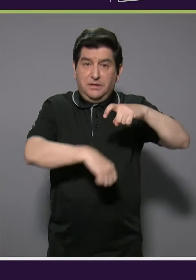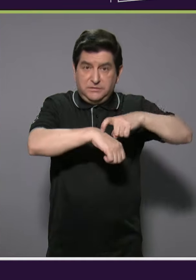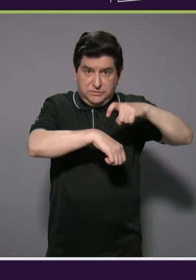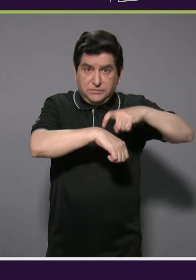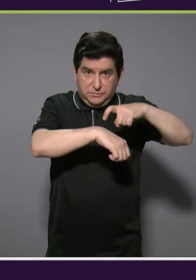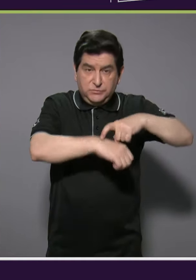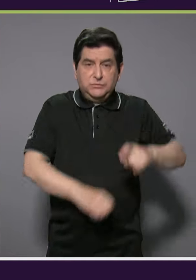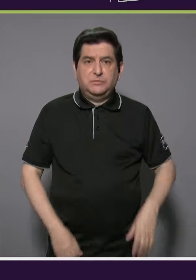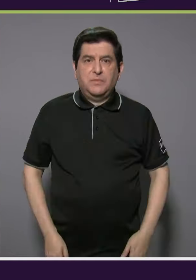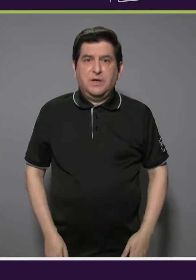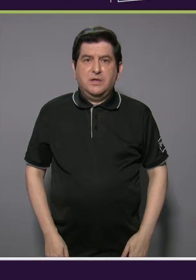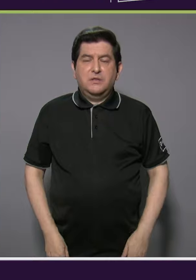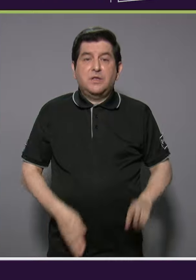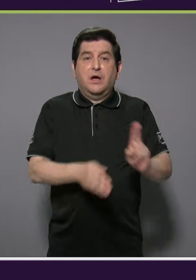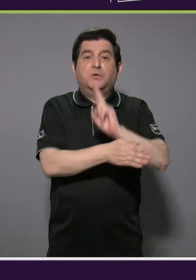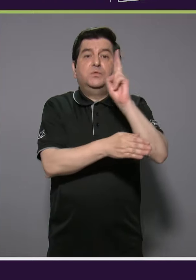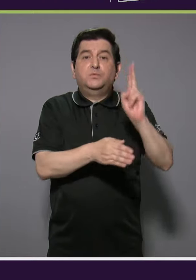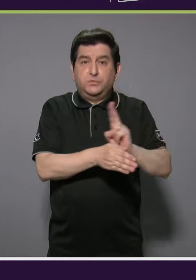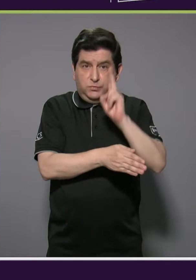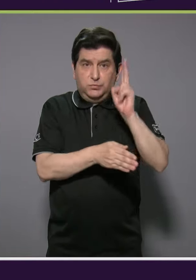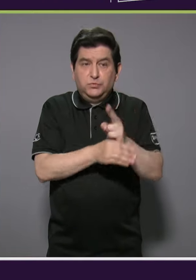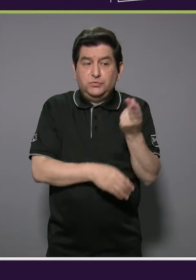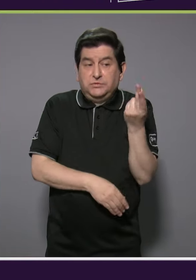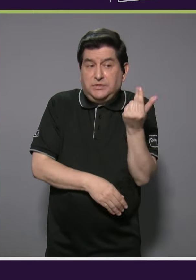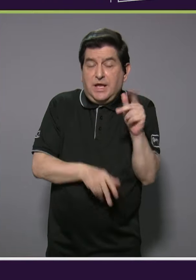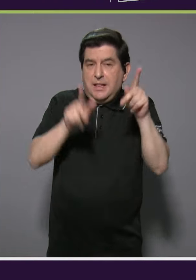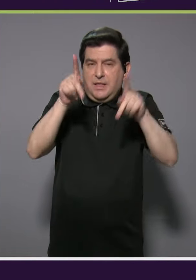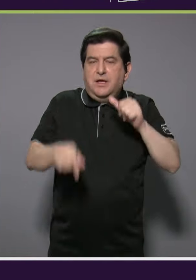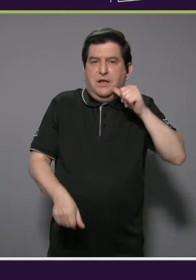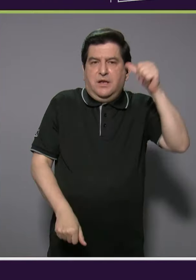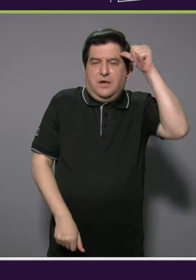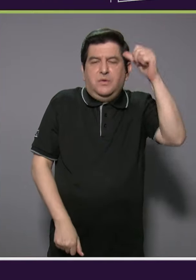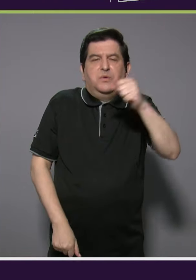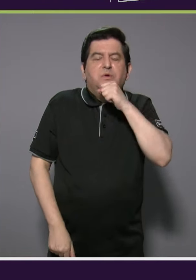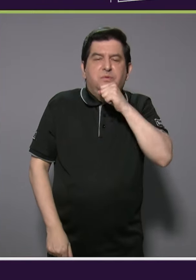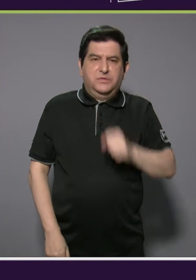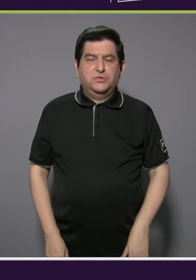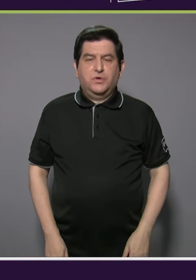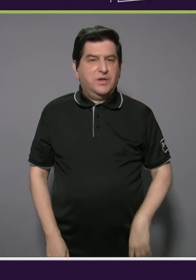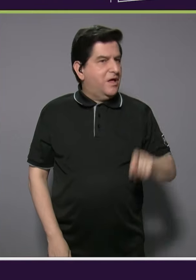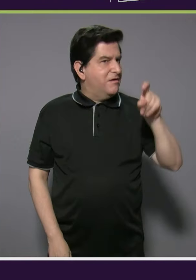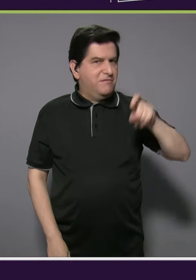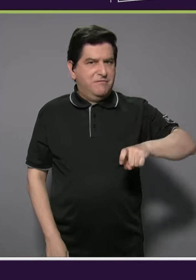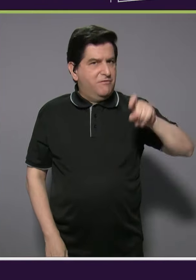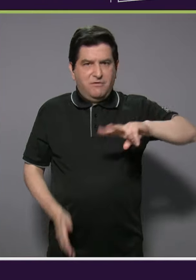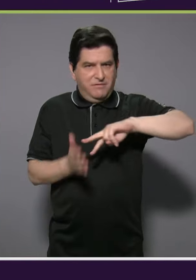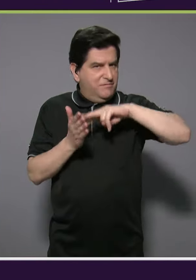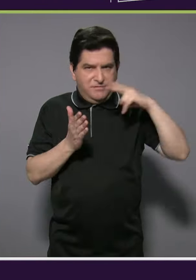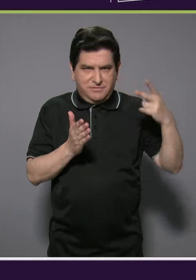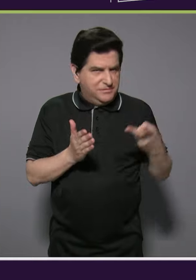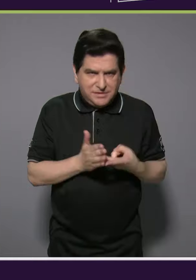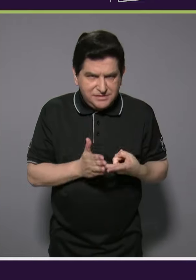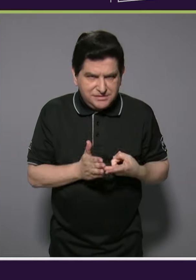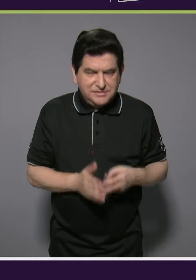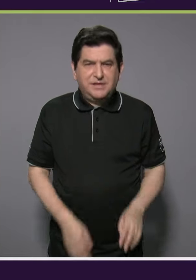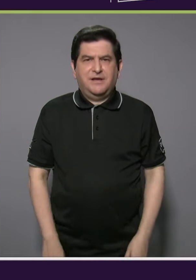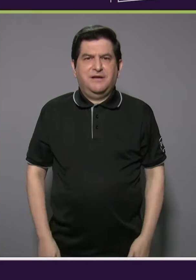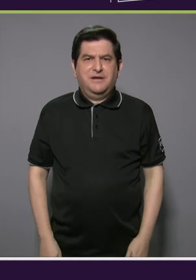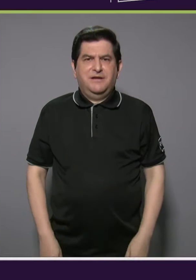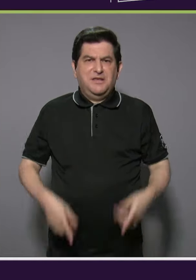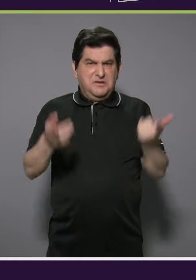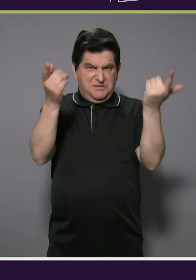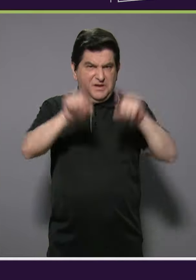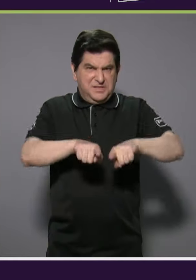utilizan el dinero de la persona adulta mayor y no necesariamente, muchísimas veces es